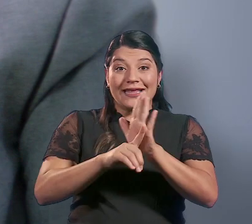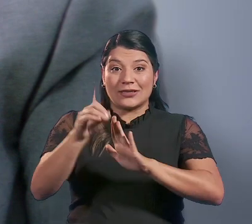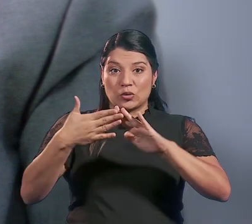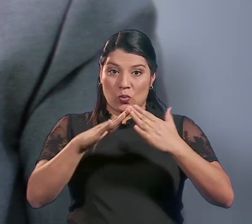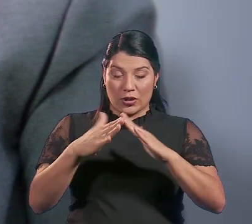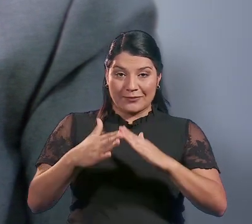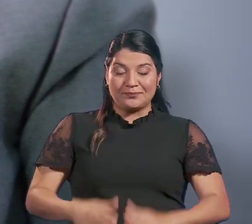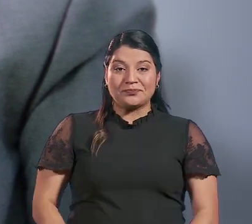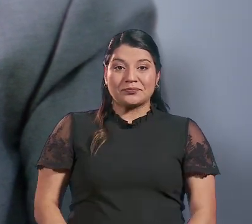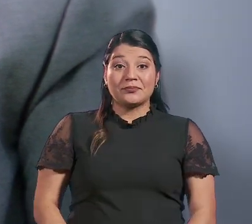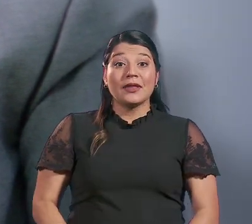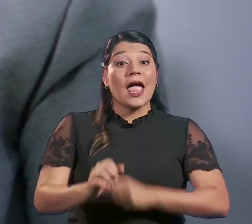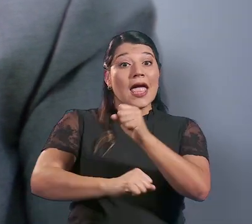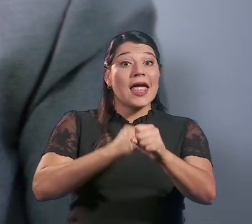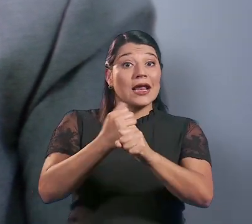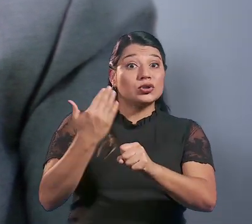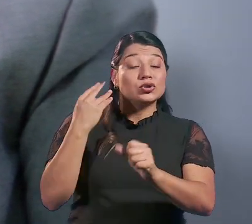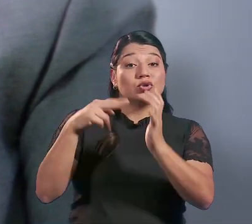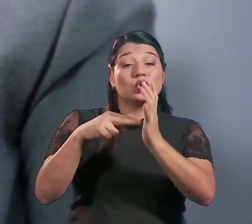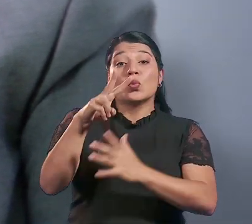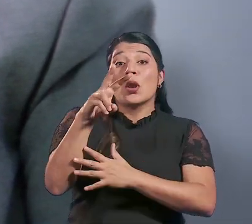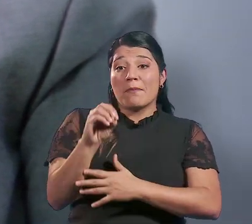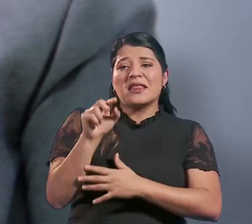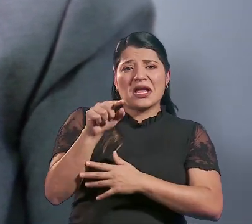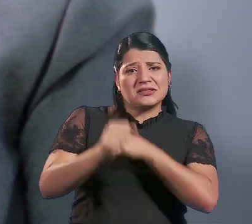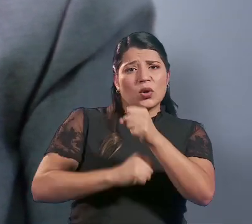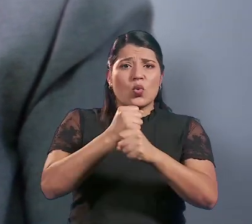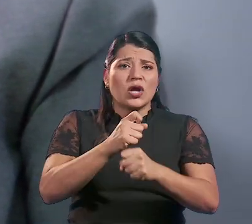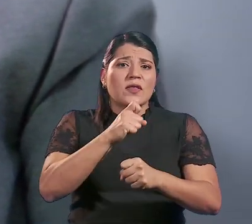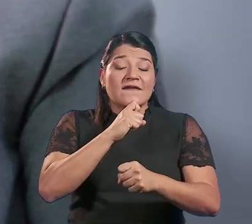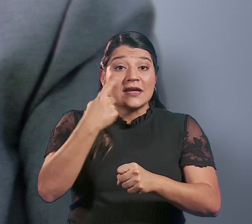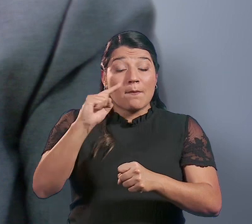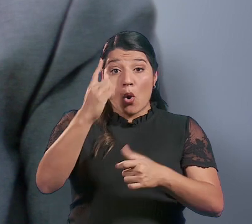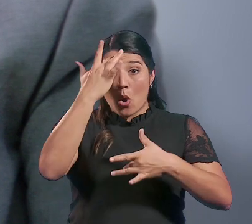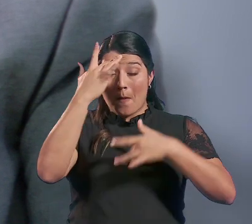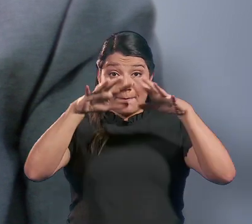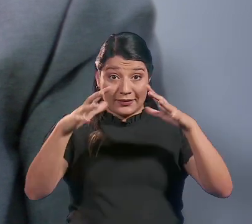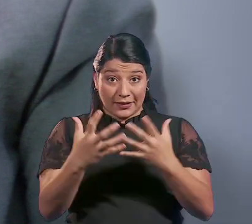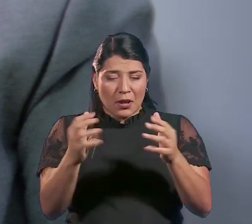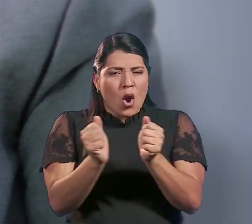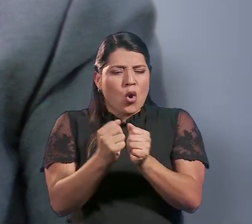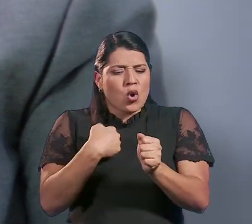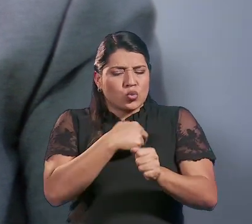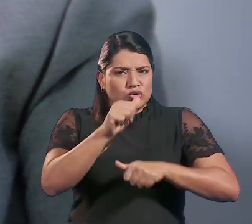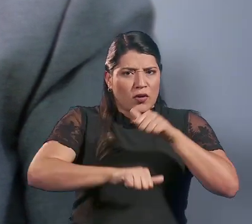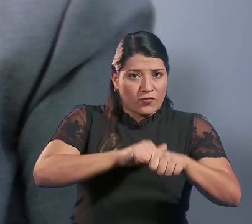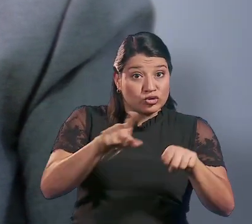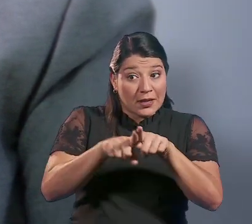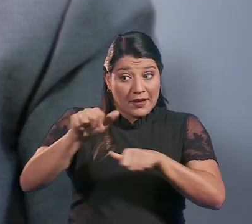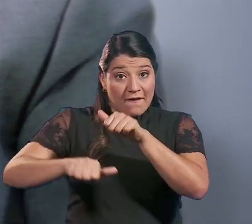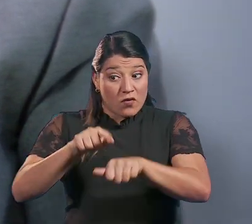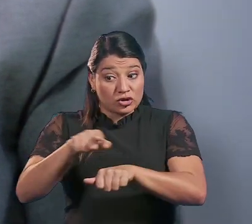Desarrollo Comunal. A pesar de que el 2020 fue un año difícil por la pandemia, con nuestro esfuerzo y el de nuestros